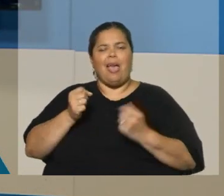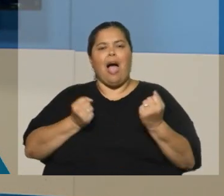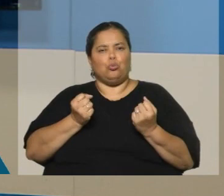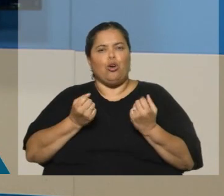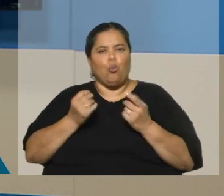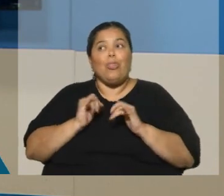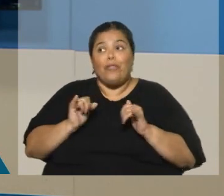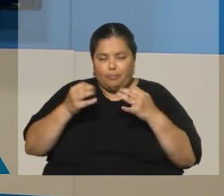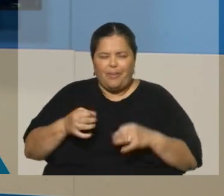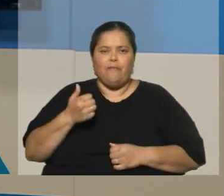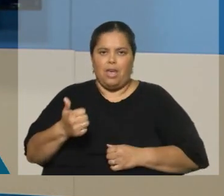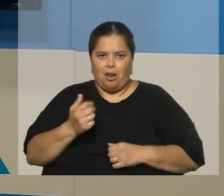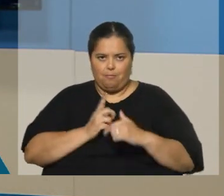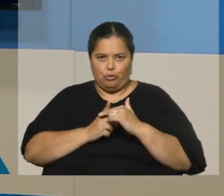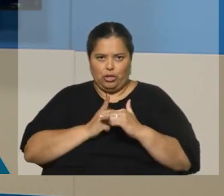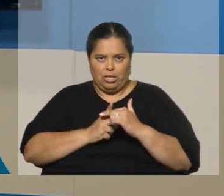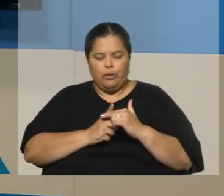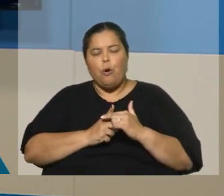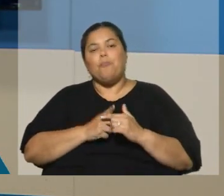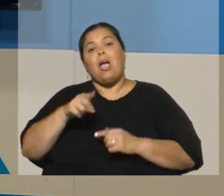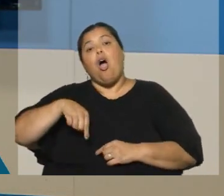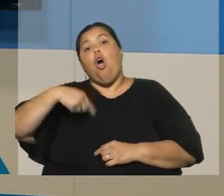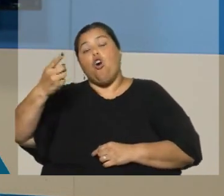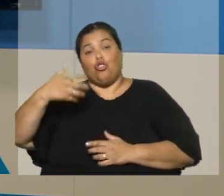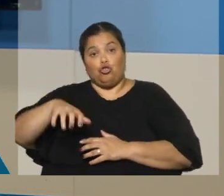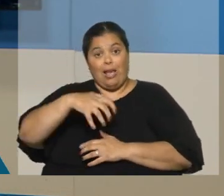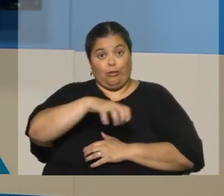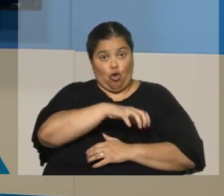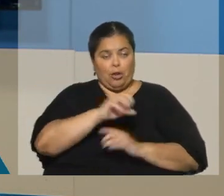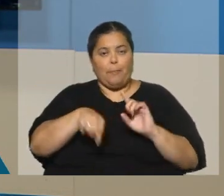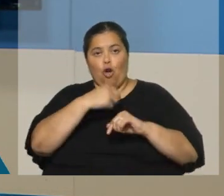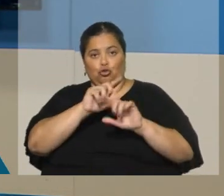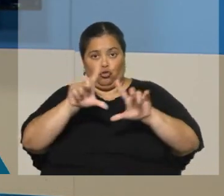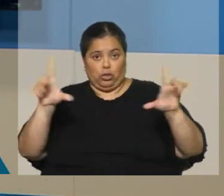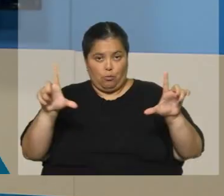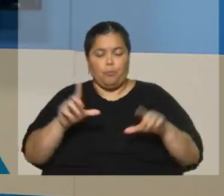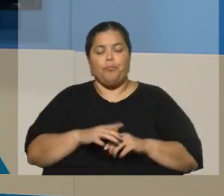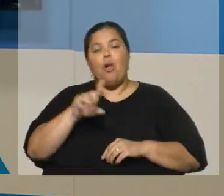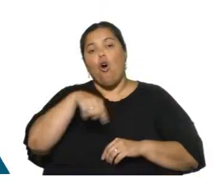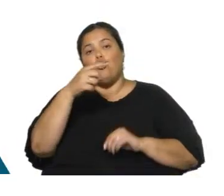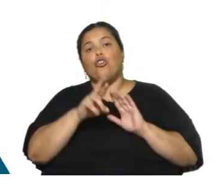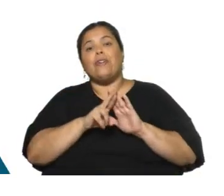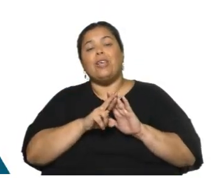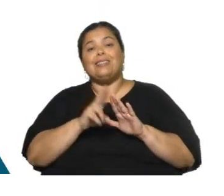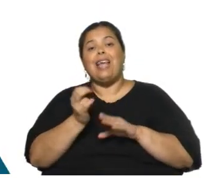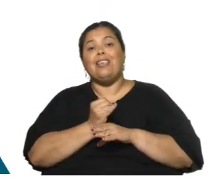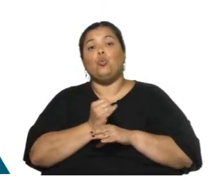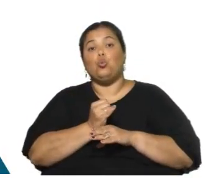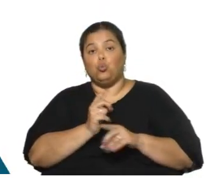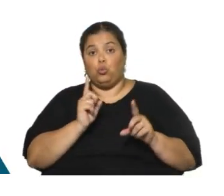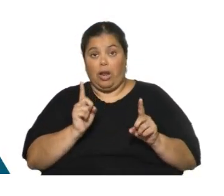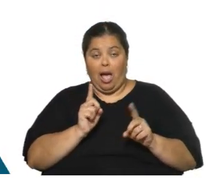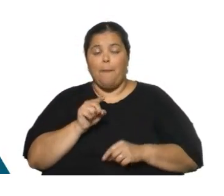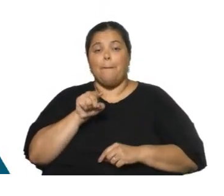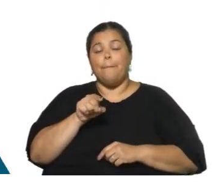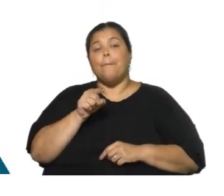conviene también repasar, que son históricos algunos de ellos. Lo vemos en la próxima placa. Son una referencia de la industria, quizás en parte una industria